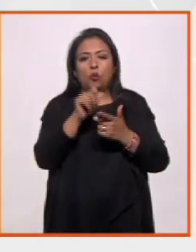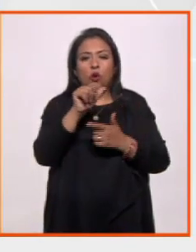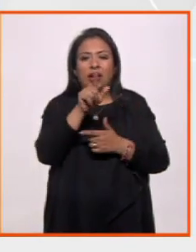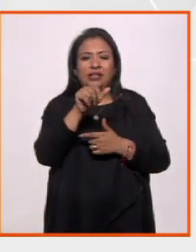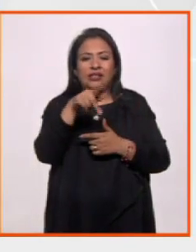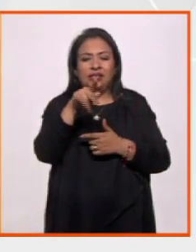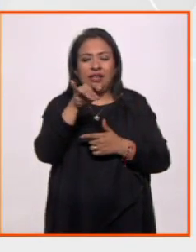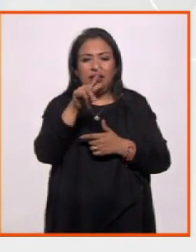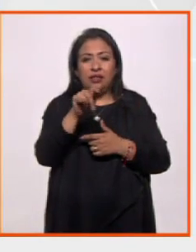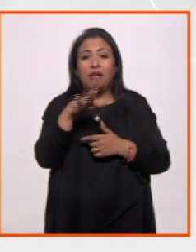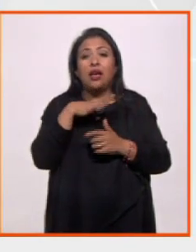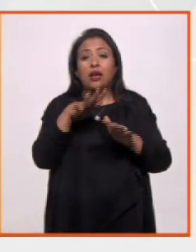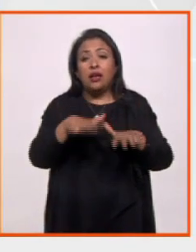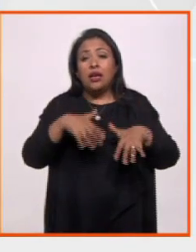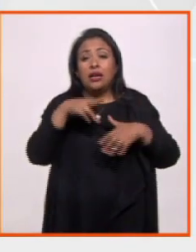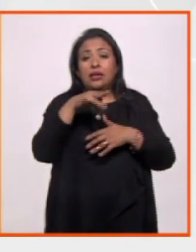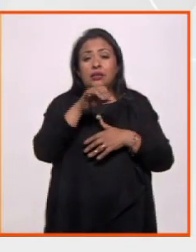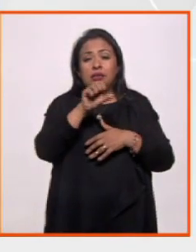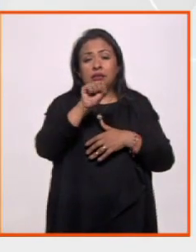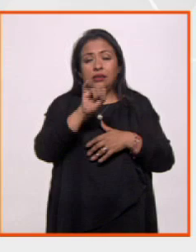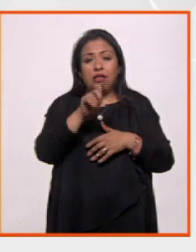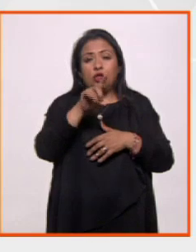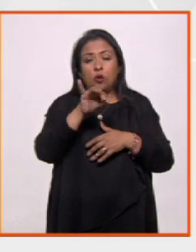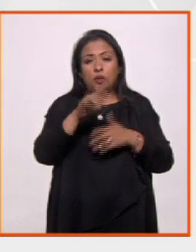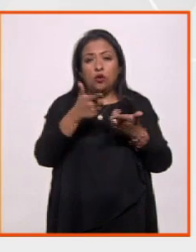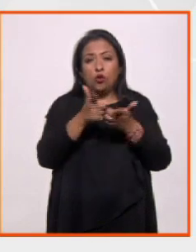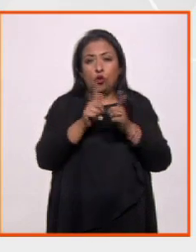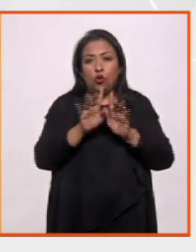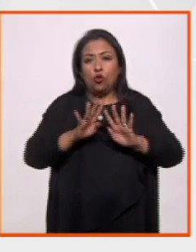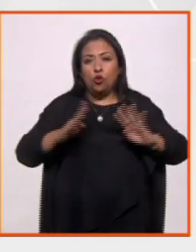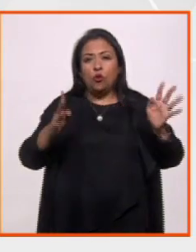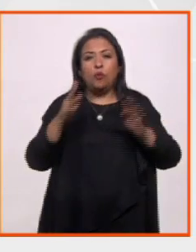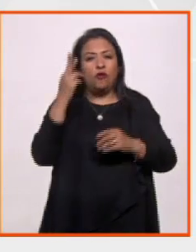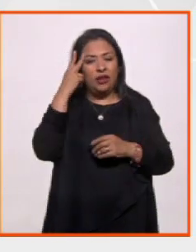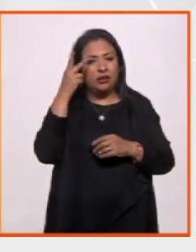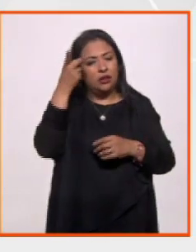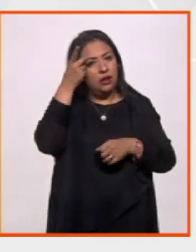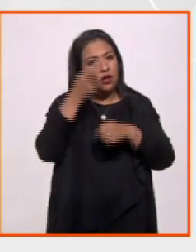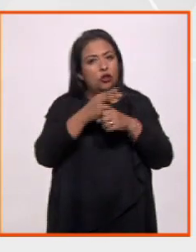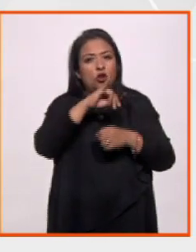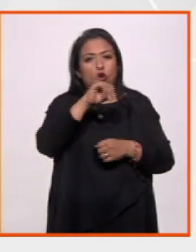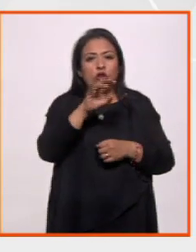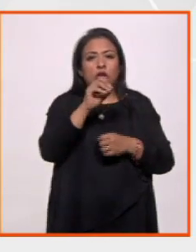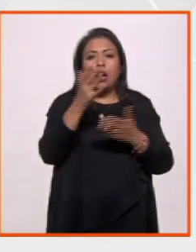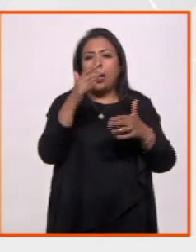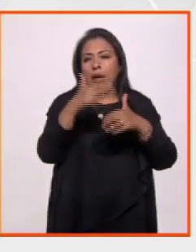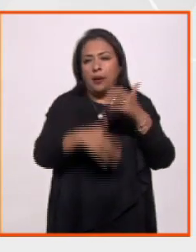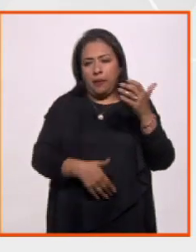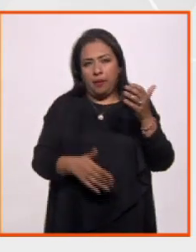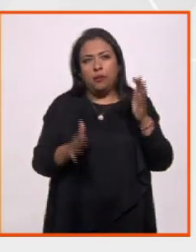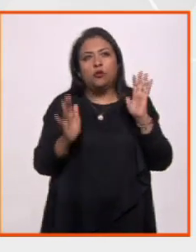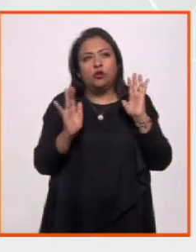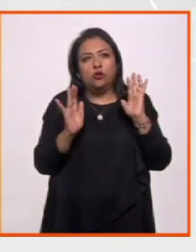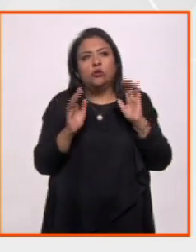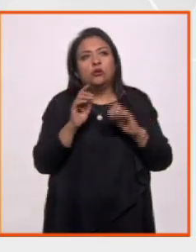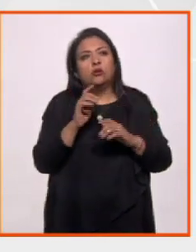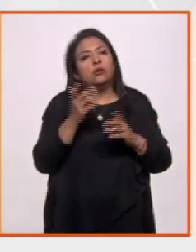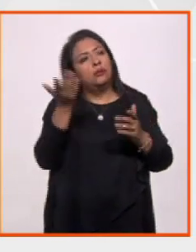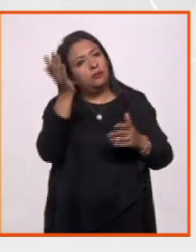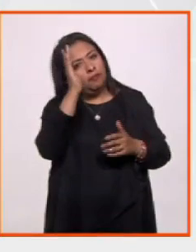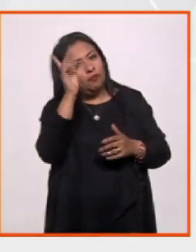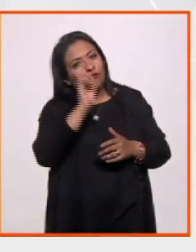hacen el espectáculo, Nisi Dominus, con la Orquesta de Cámara de Bellas Artes, dirige José Luis Castillo, y nosotros nos vamos a despedir, además de despedir a Duane,